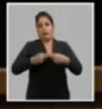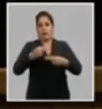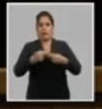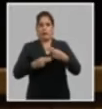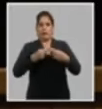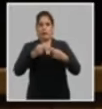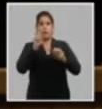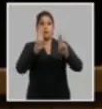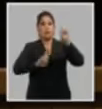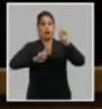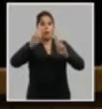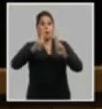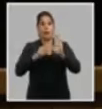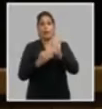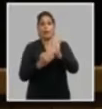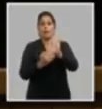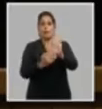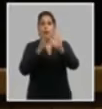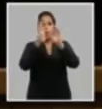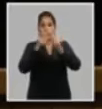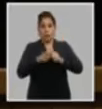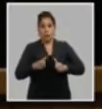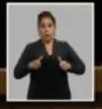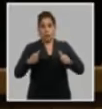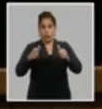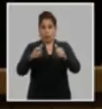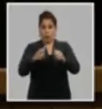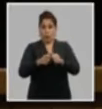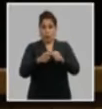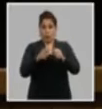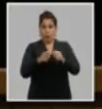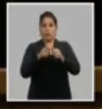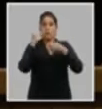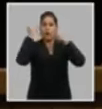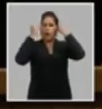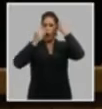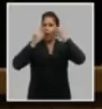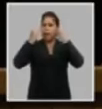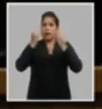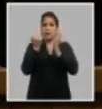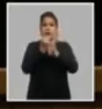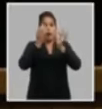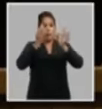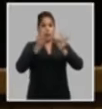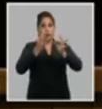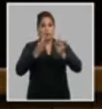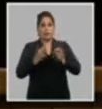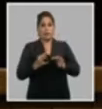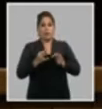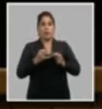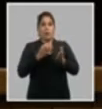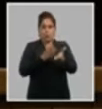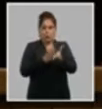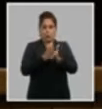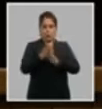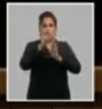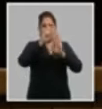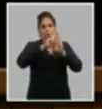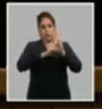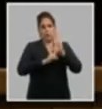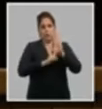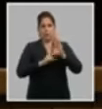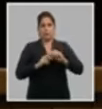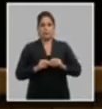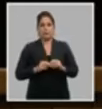se acordó presentar al octavo congreso para su análisis y aprobación la siguiente resolución